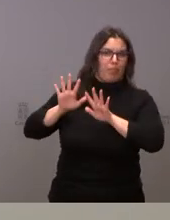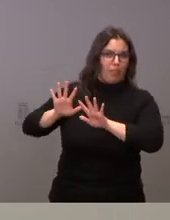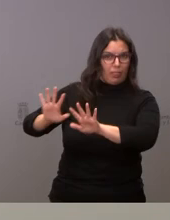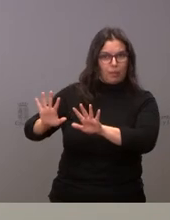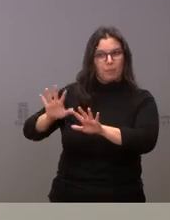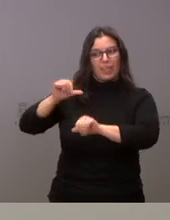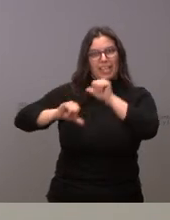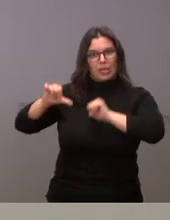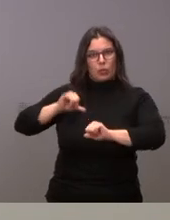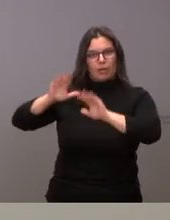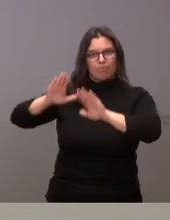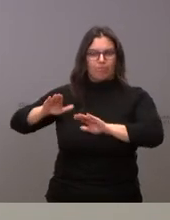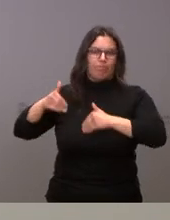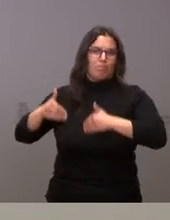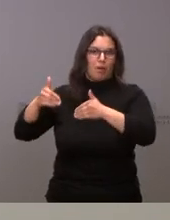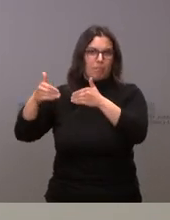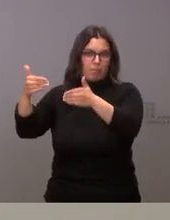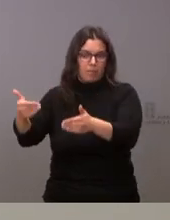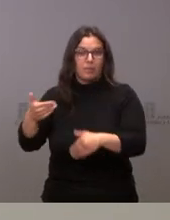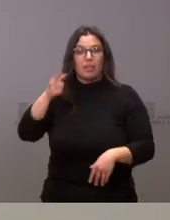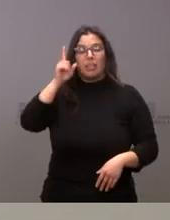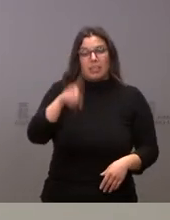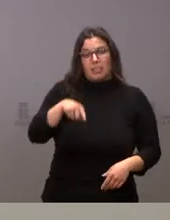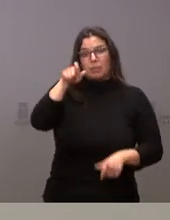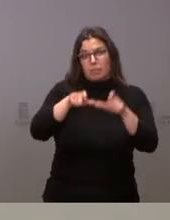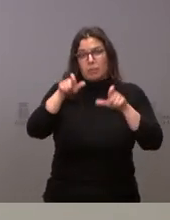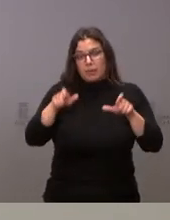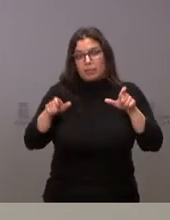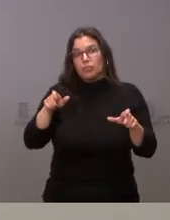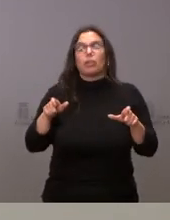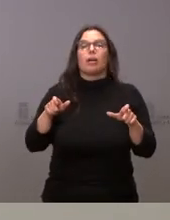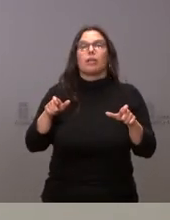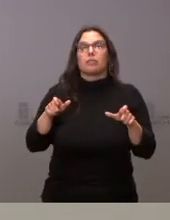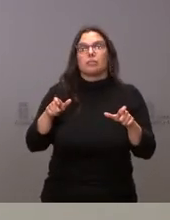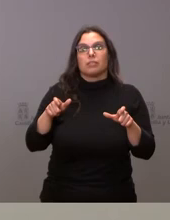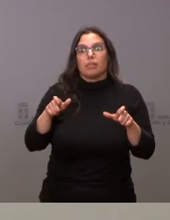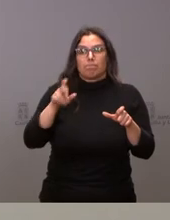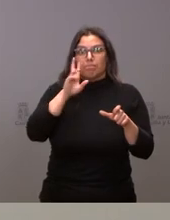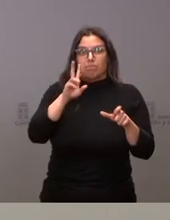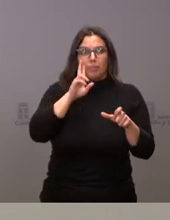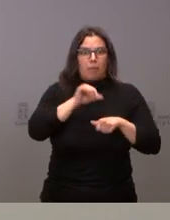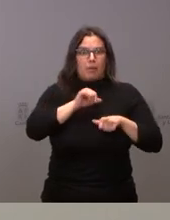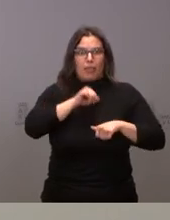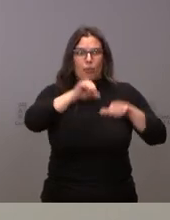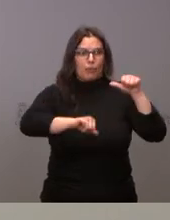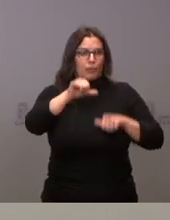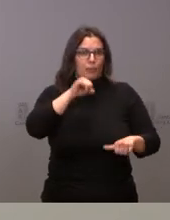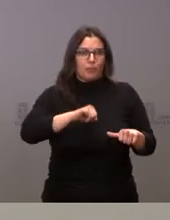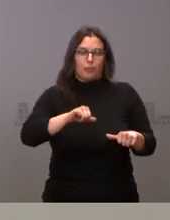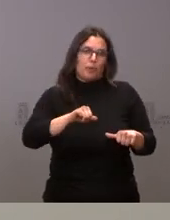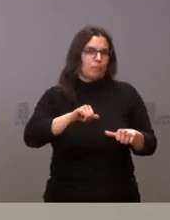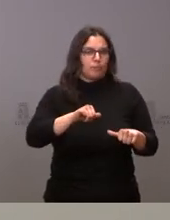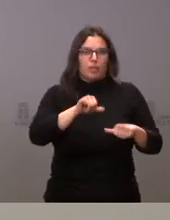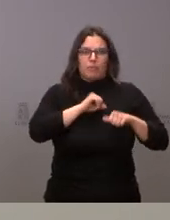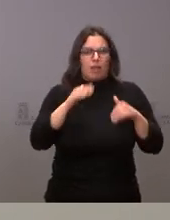muchas personas que podían ser objeto de intervención quirúrgica pues lógicamente lo han dejado ante el nivel de colapso del hospital para una ocasión distinta